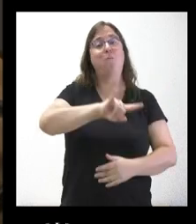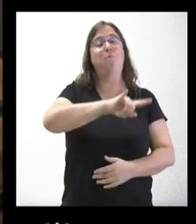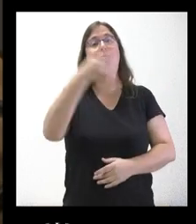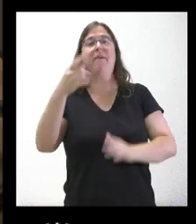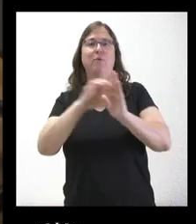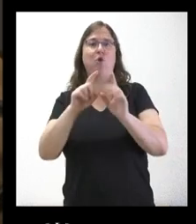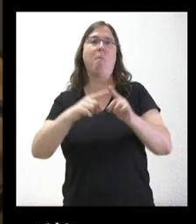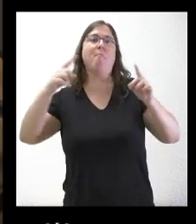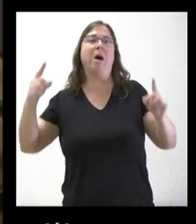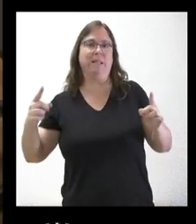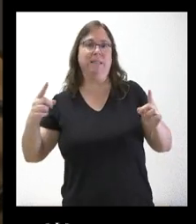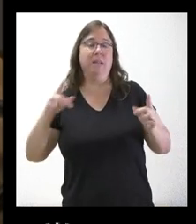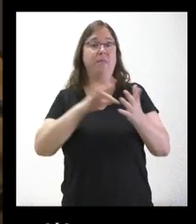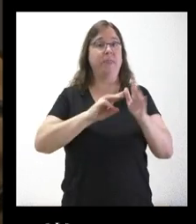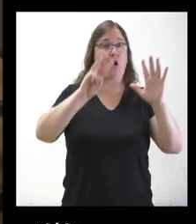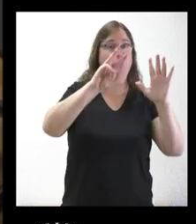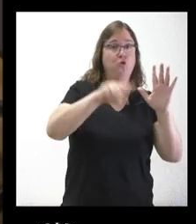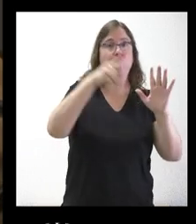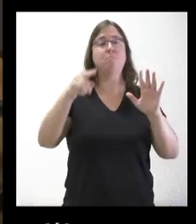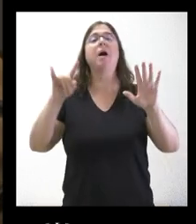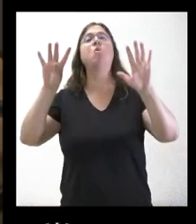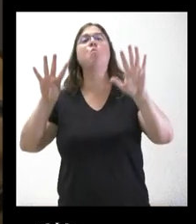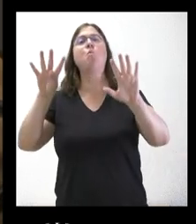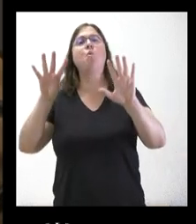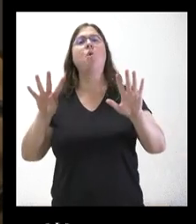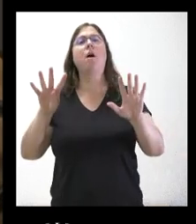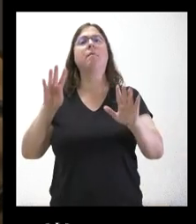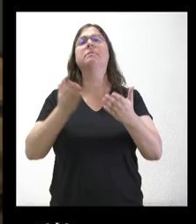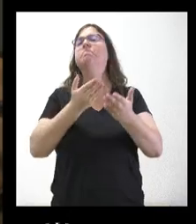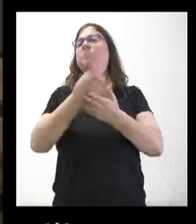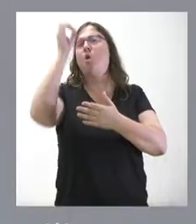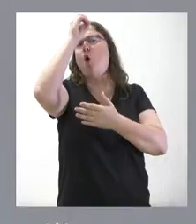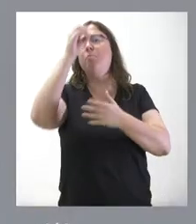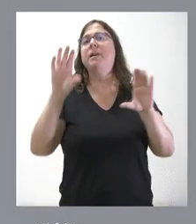Constitución, pasar el festivo del 8 al 9. No sé qué le parece a la Junta esta propuesta.